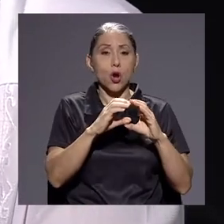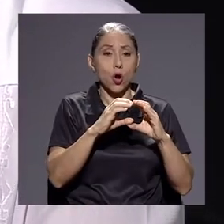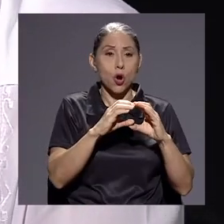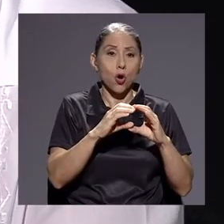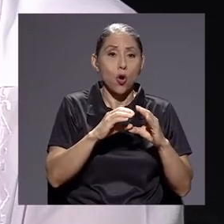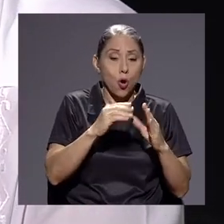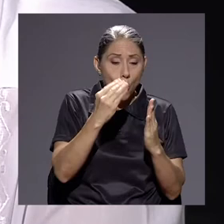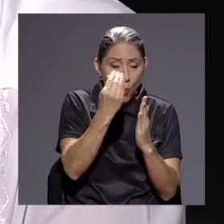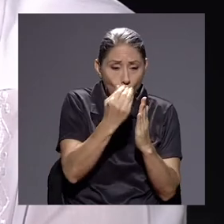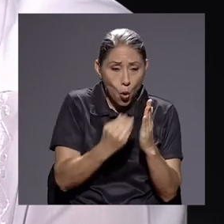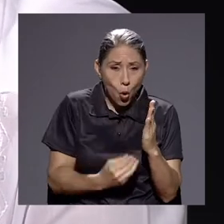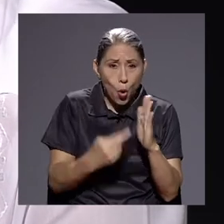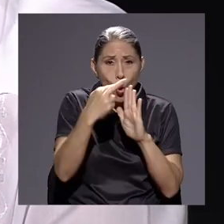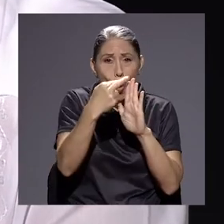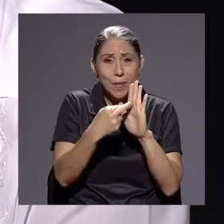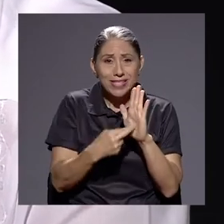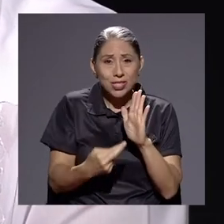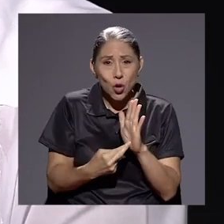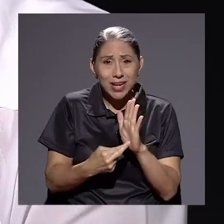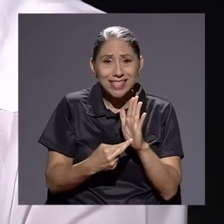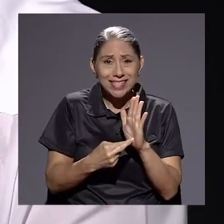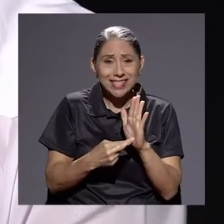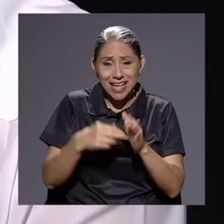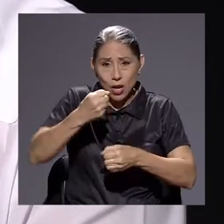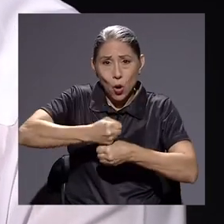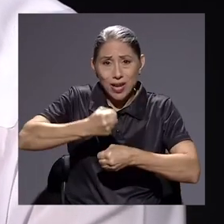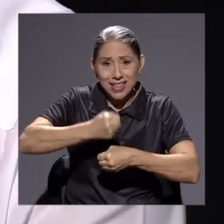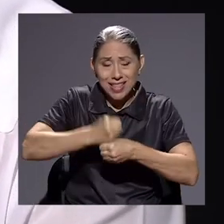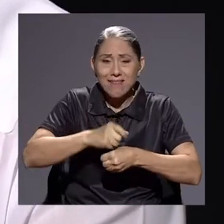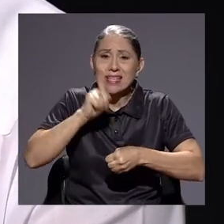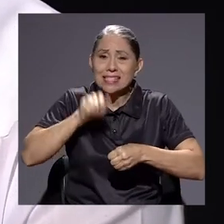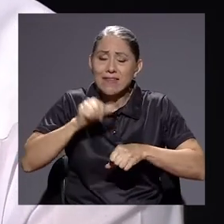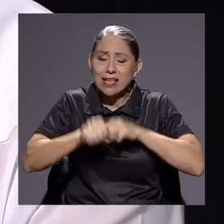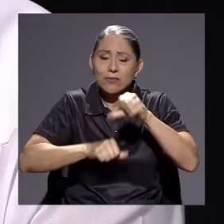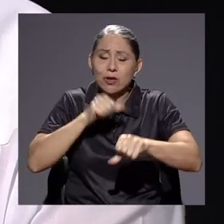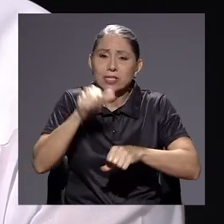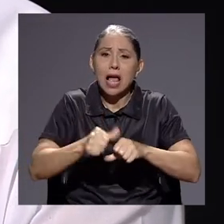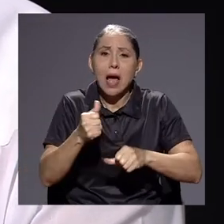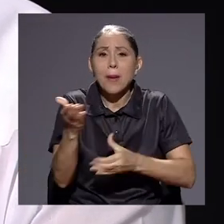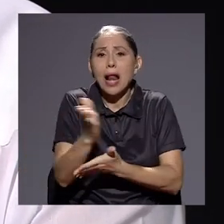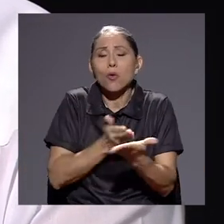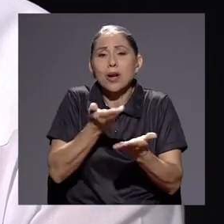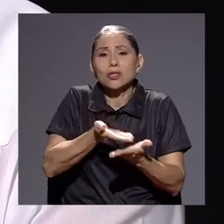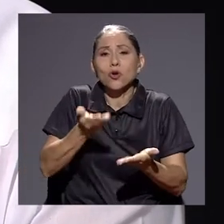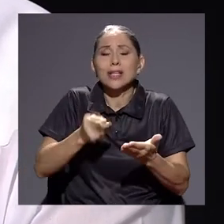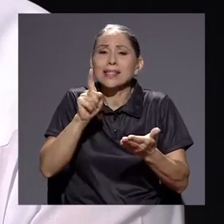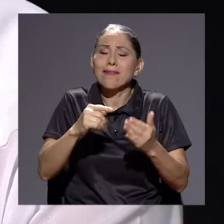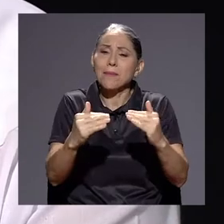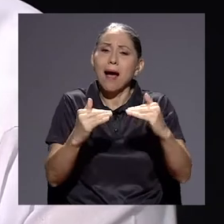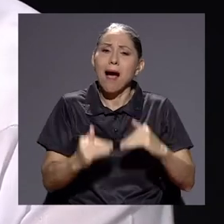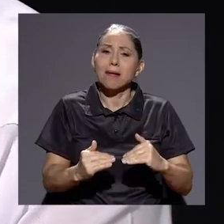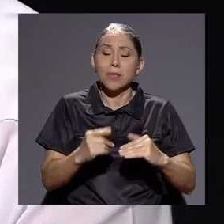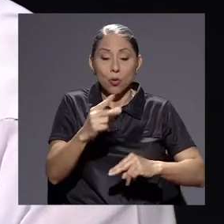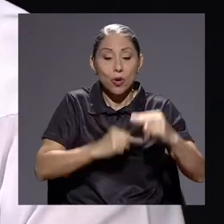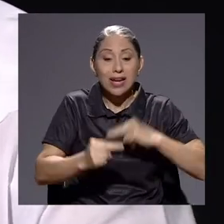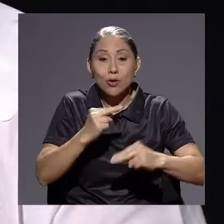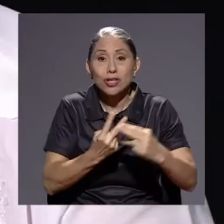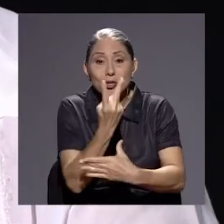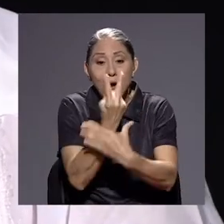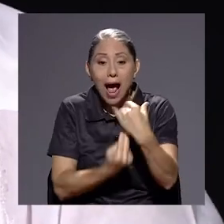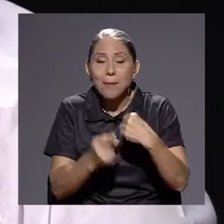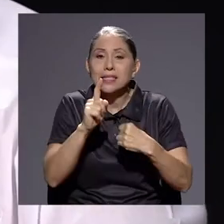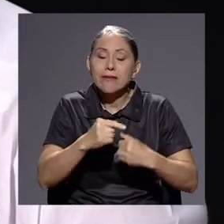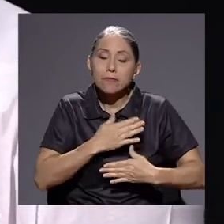comisiones colectivas hay que hacer un esfuerzo para bajar algunos aspectos. En una negociación, ambas partes tienen que ceder. Si